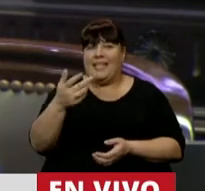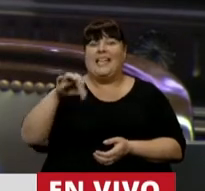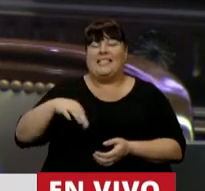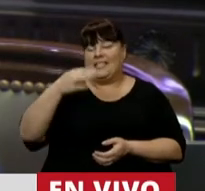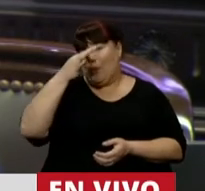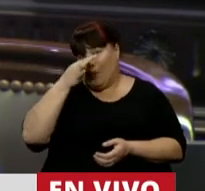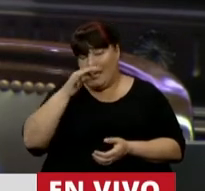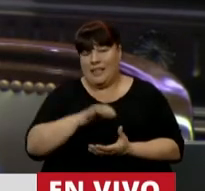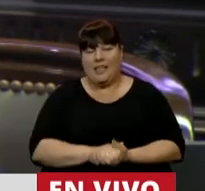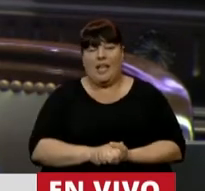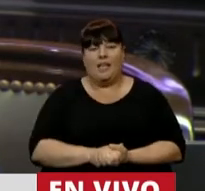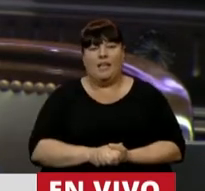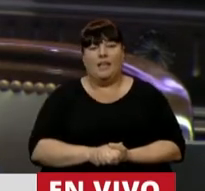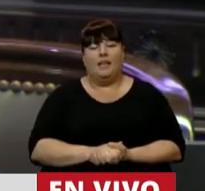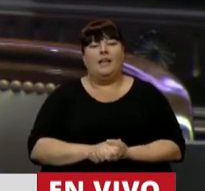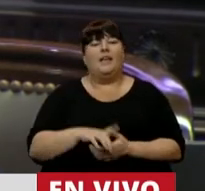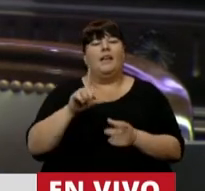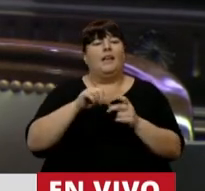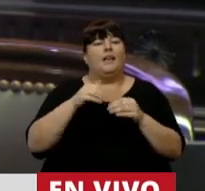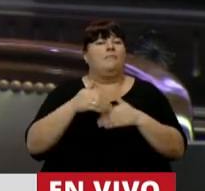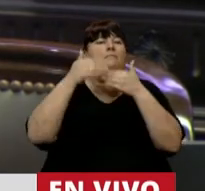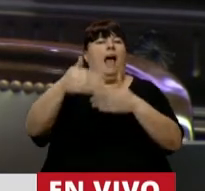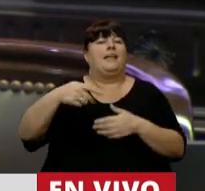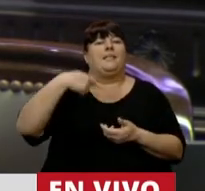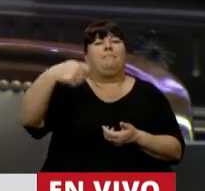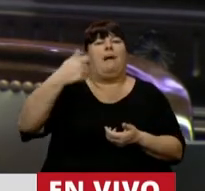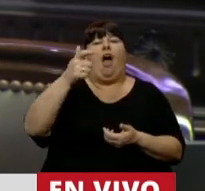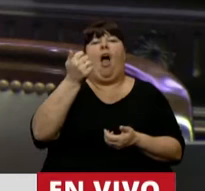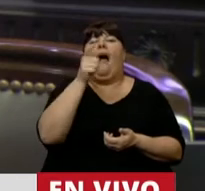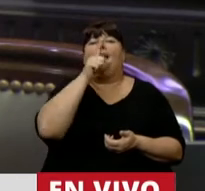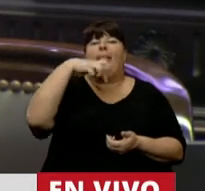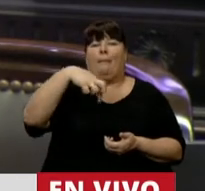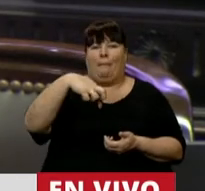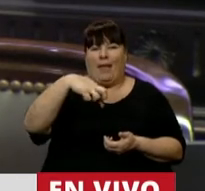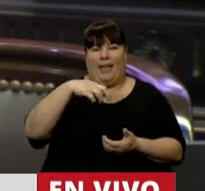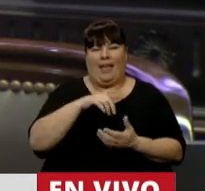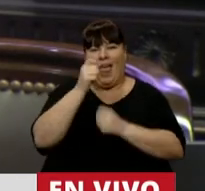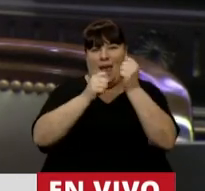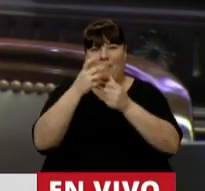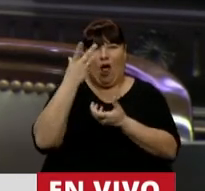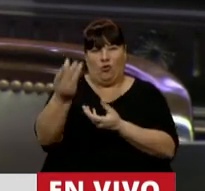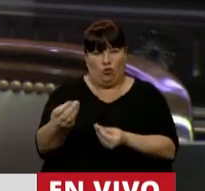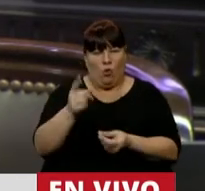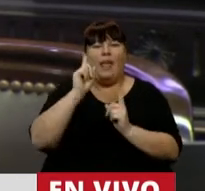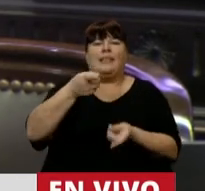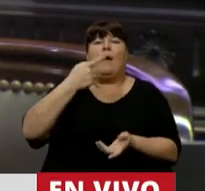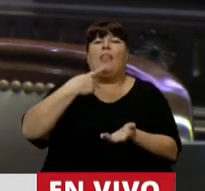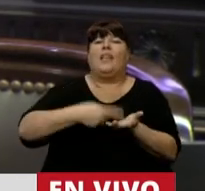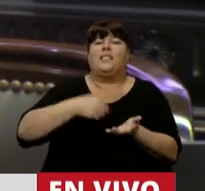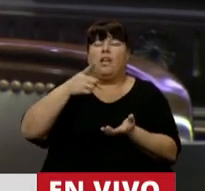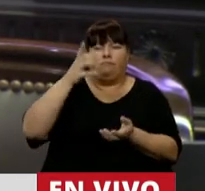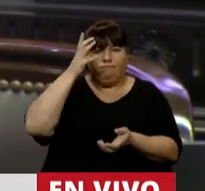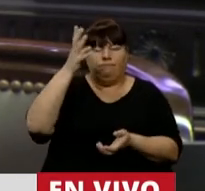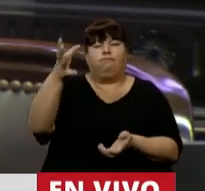20, extendiendo los pagos de ATP, se ha dictado inclusive al